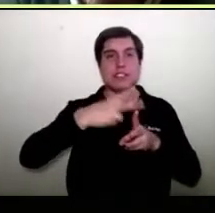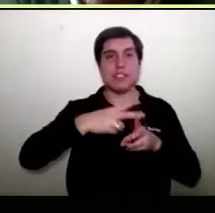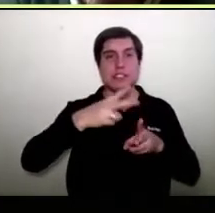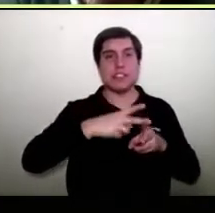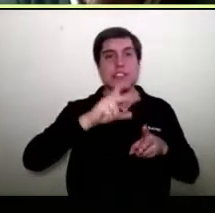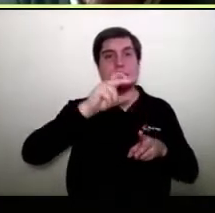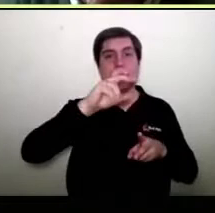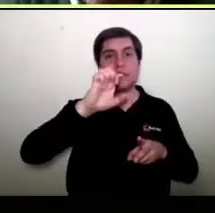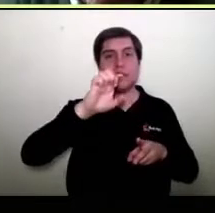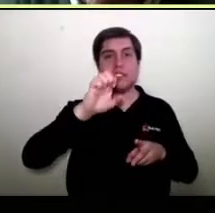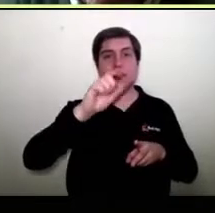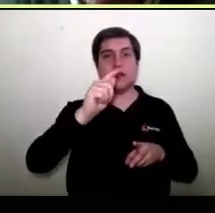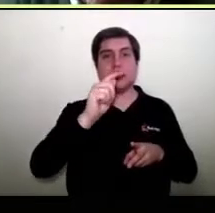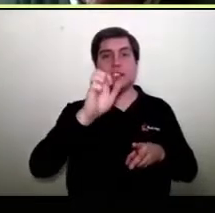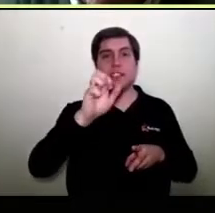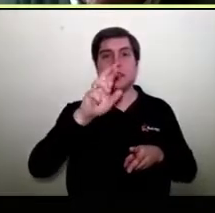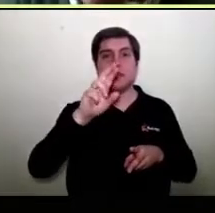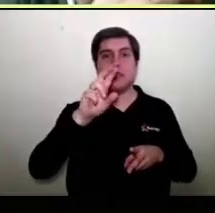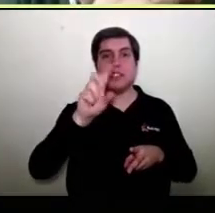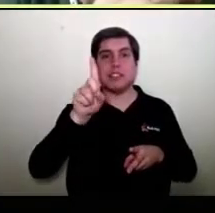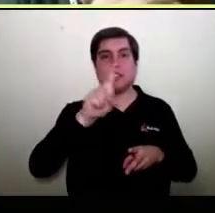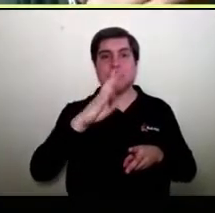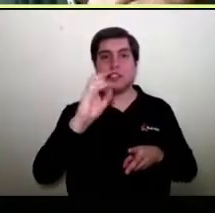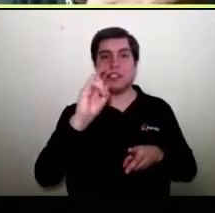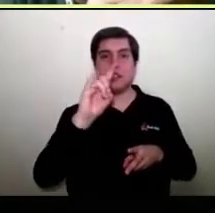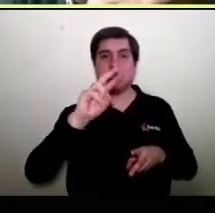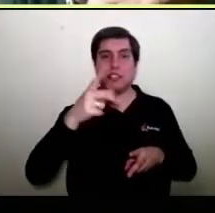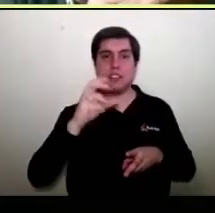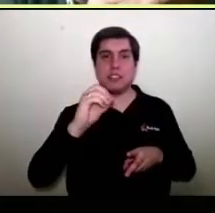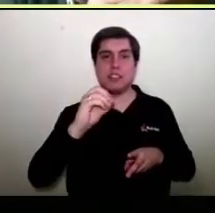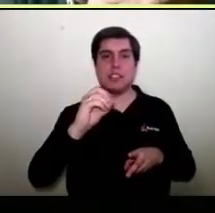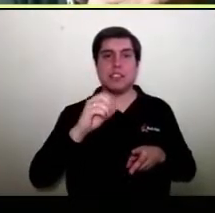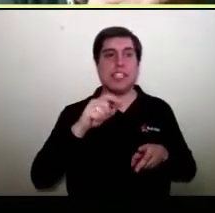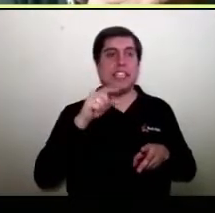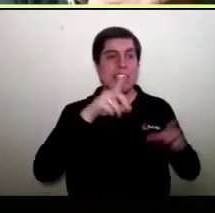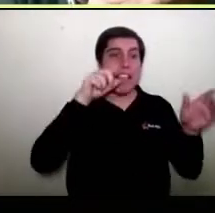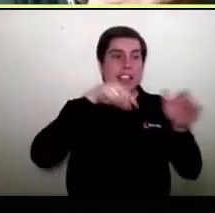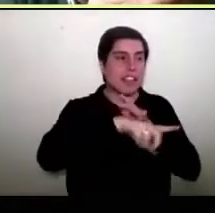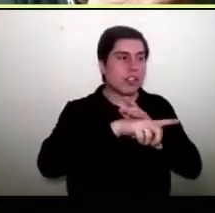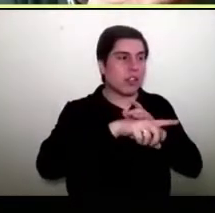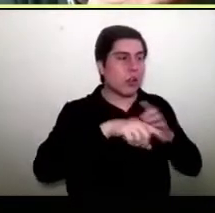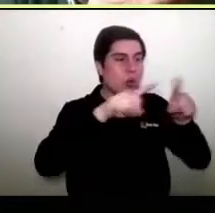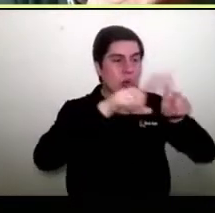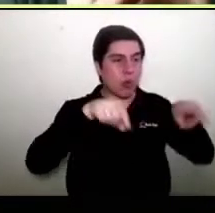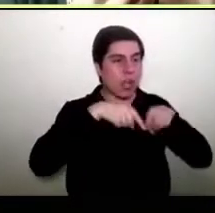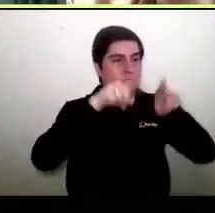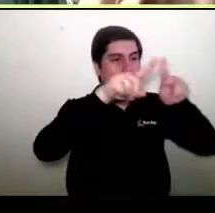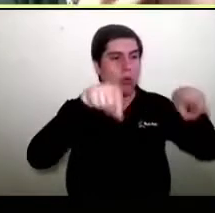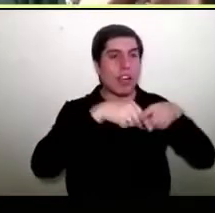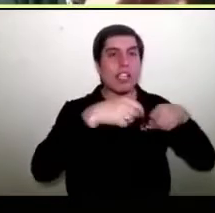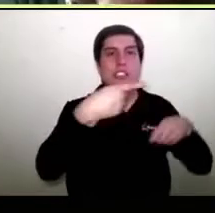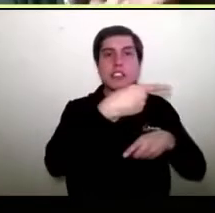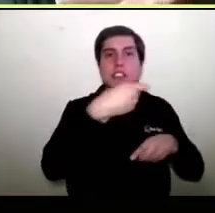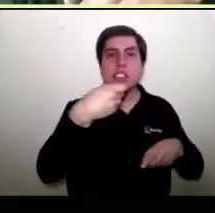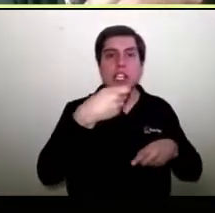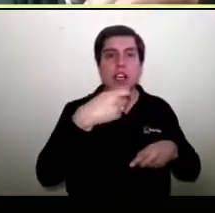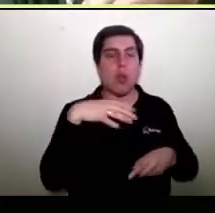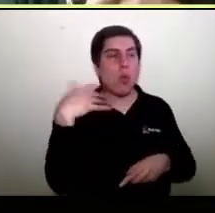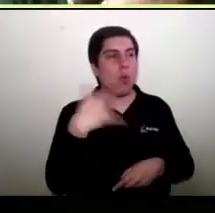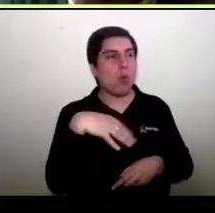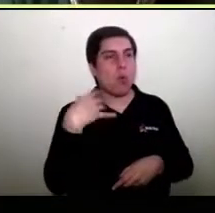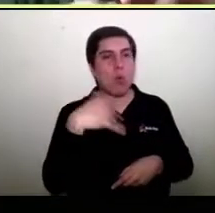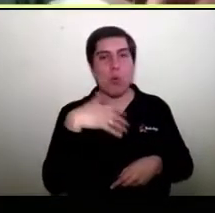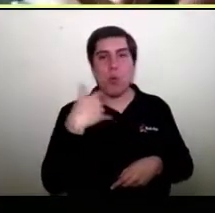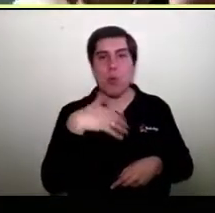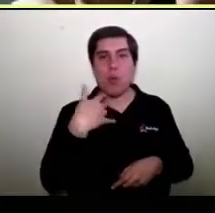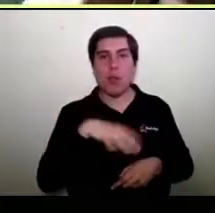de Petemburgo y tenía 100 tiendas. Eso es un dato histórico, pero te